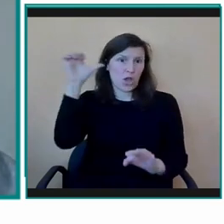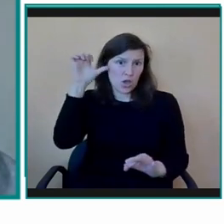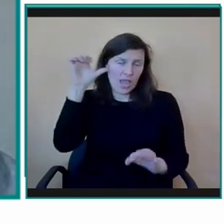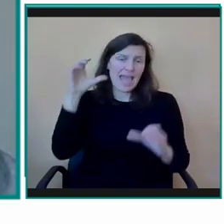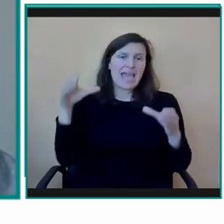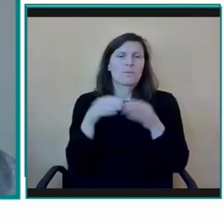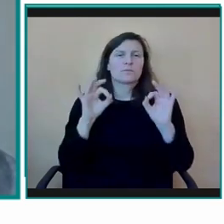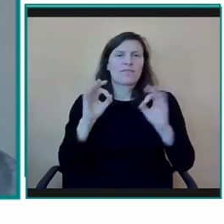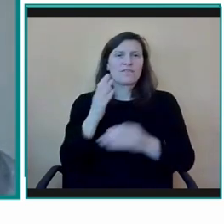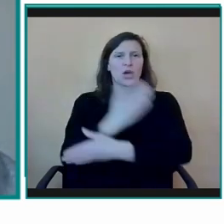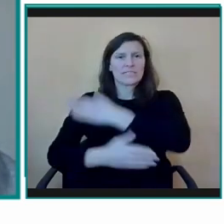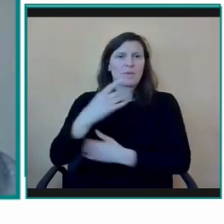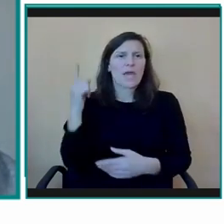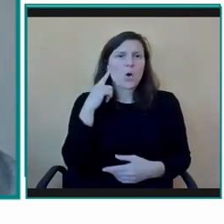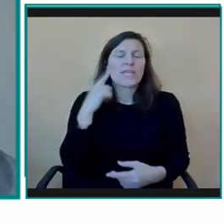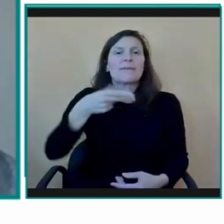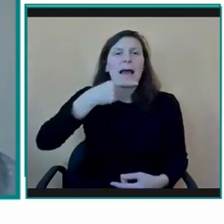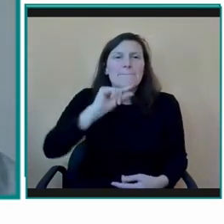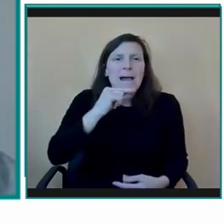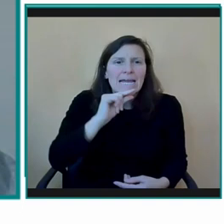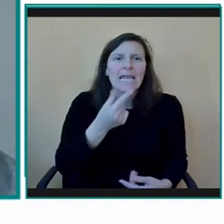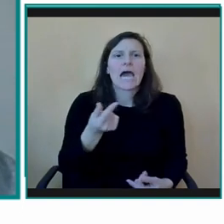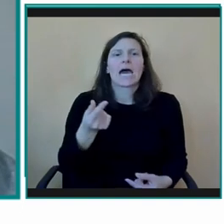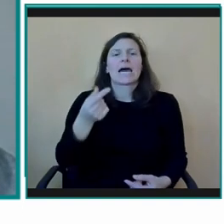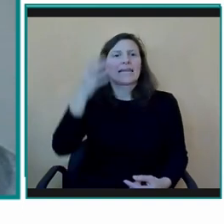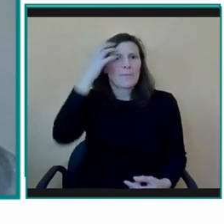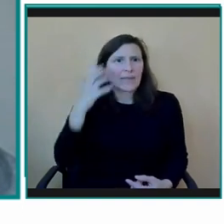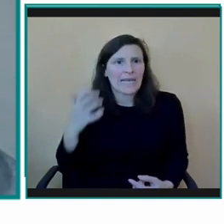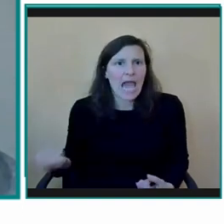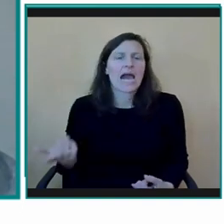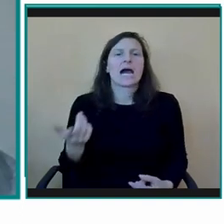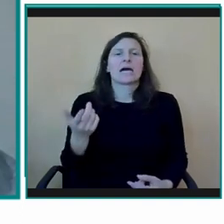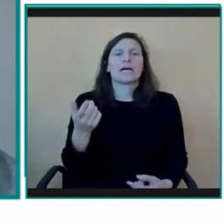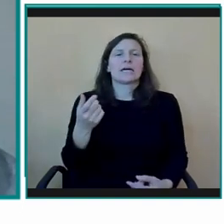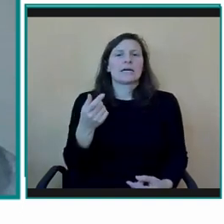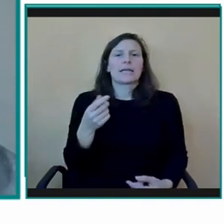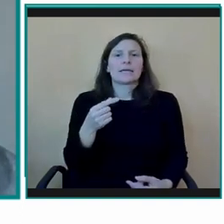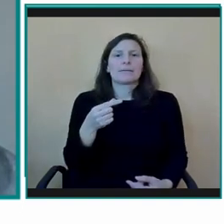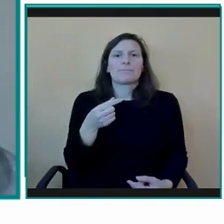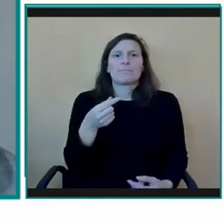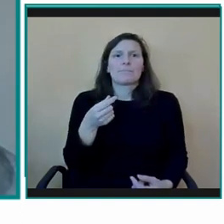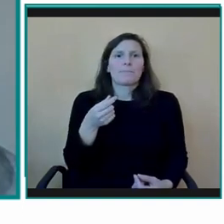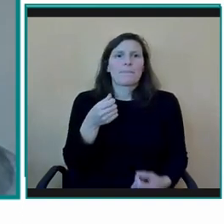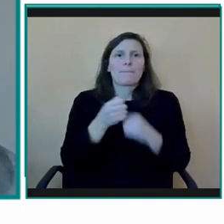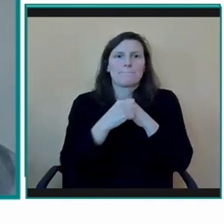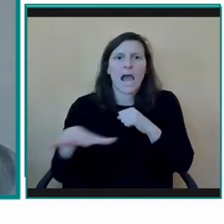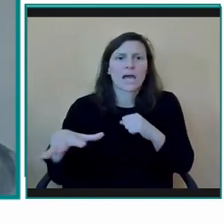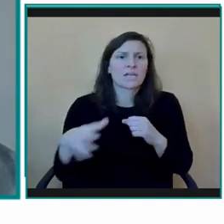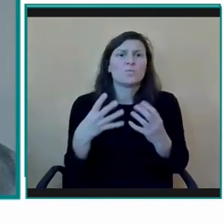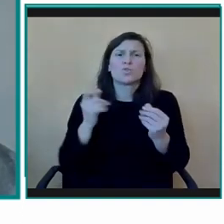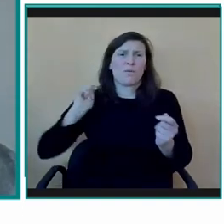Balmaceda, Pilar Alonso, Araceli, Mar, me dejo a mucha gente, pero que han